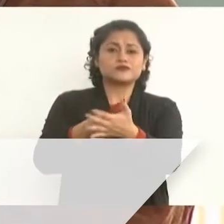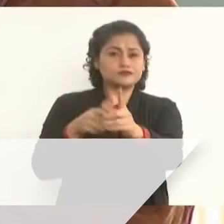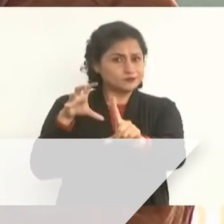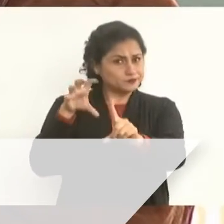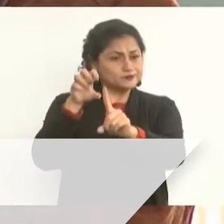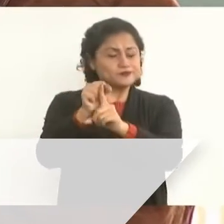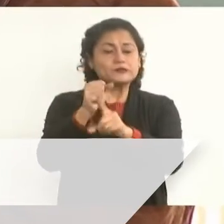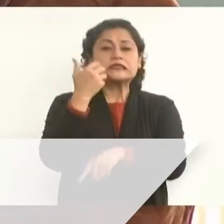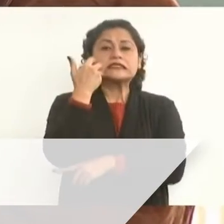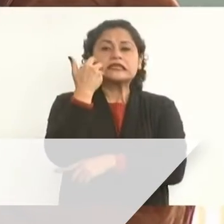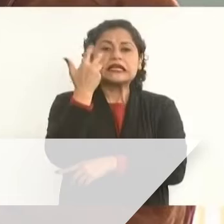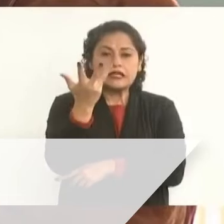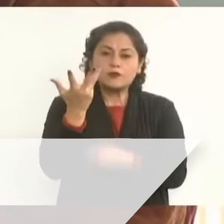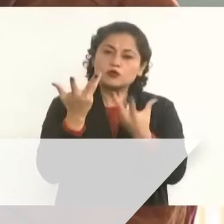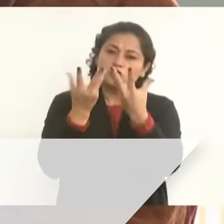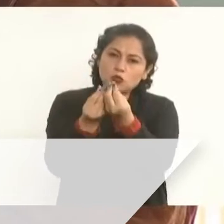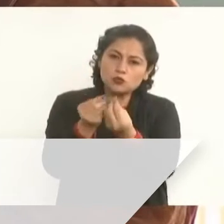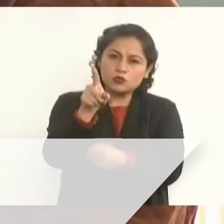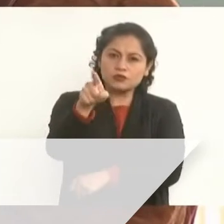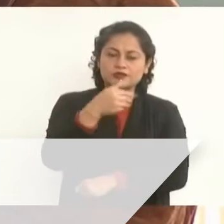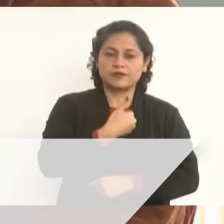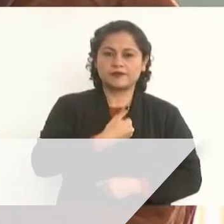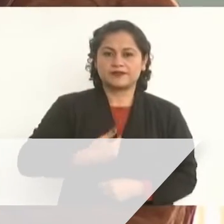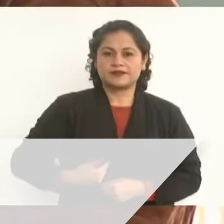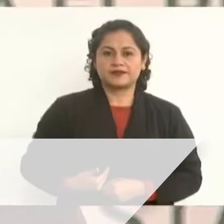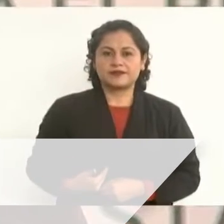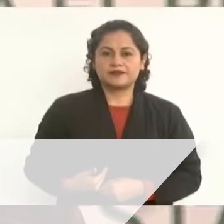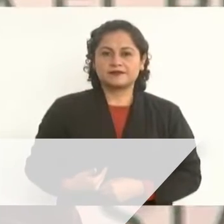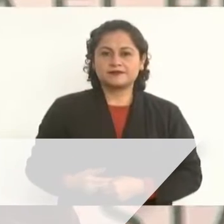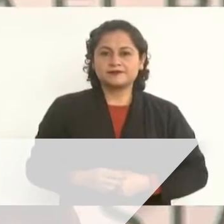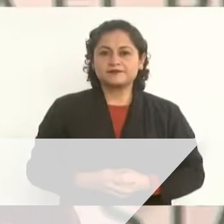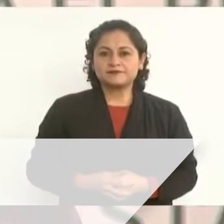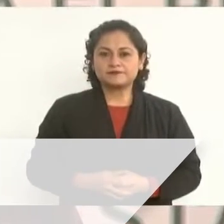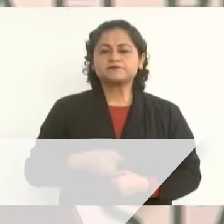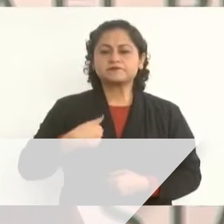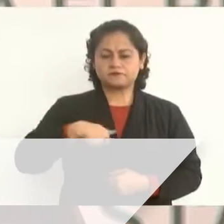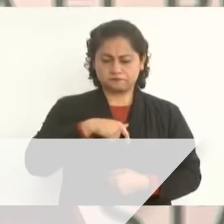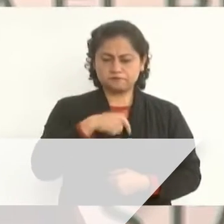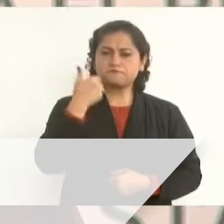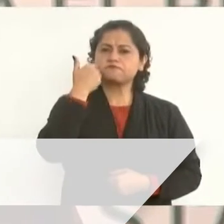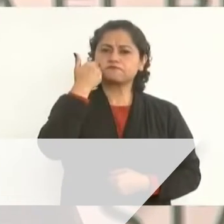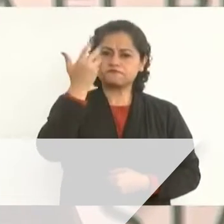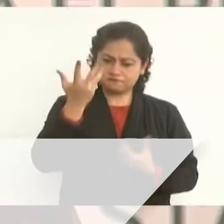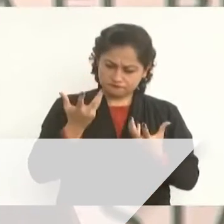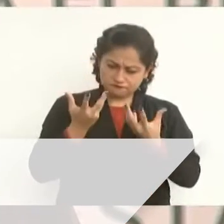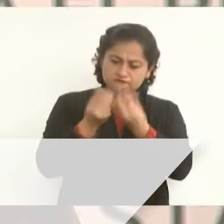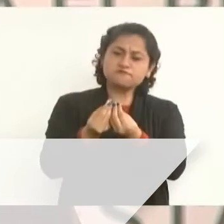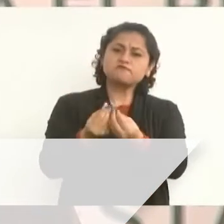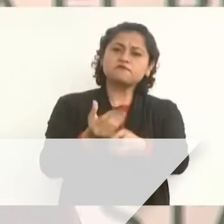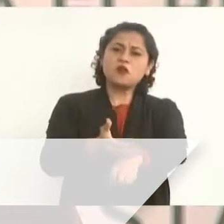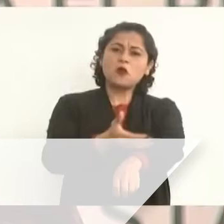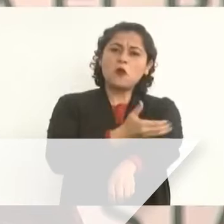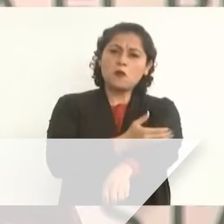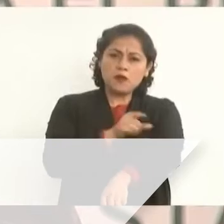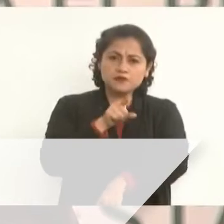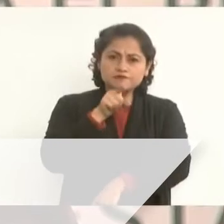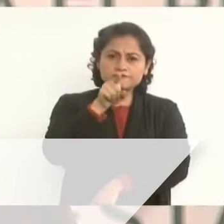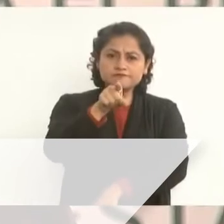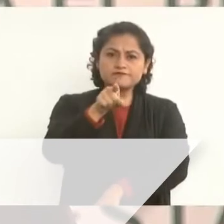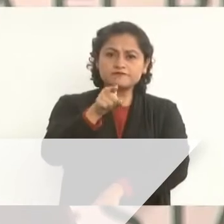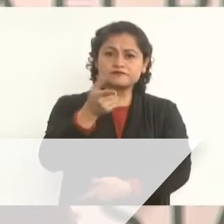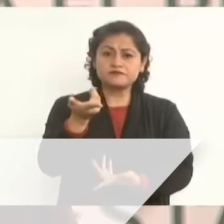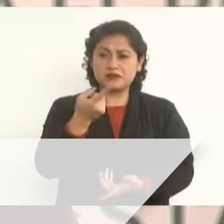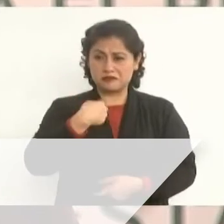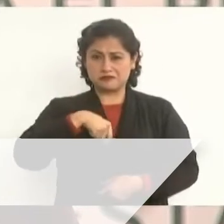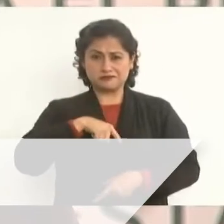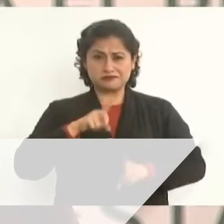Y lo queremos acompañar, presidente. Lo queremos acompañar. Sin dudas, sin titubeos.